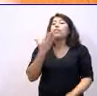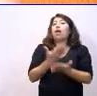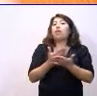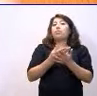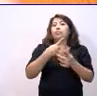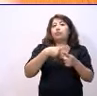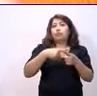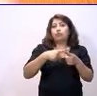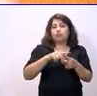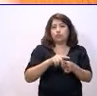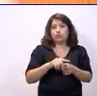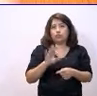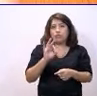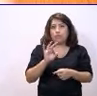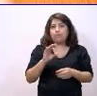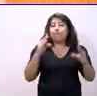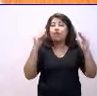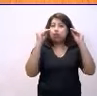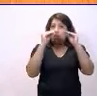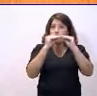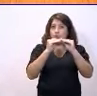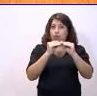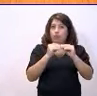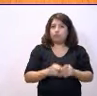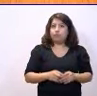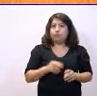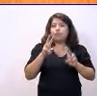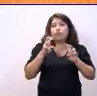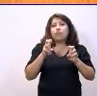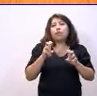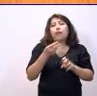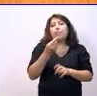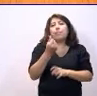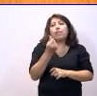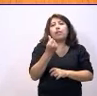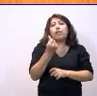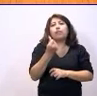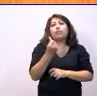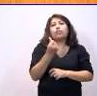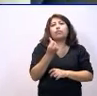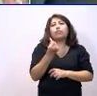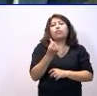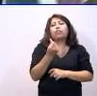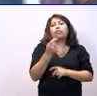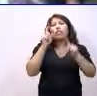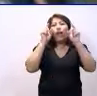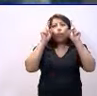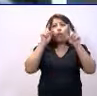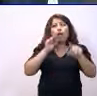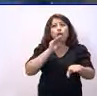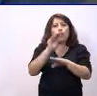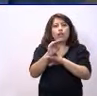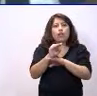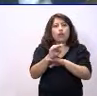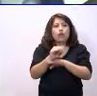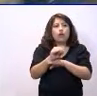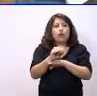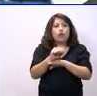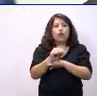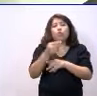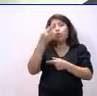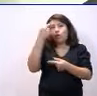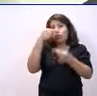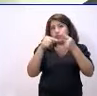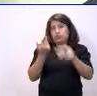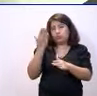cosa. Póngase de acuerdo. Y dígame, los importes que pretende destinar a la educación, bueno, lo veré cuando lo traiga este presupuesto,